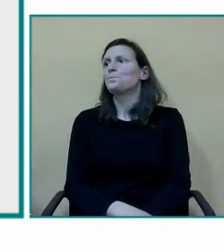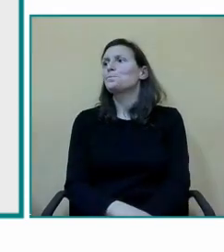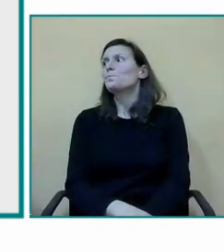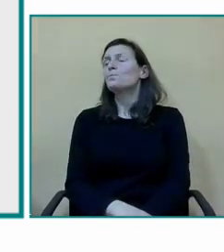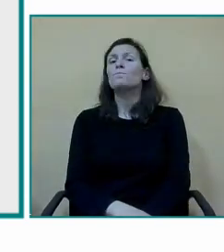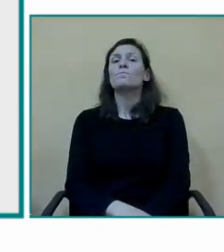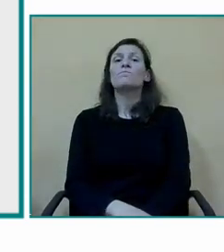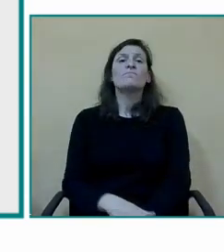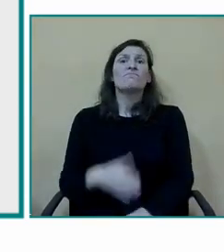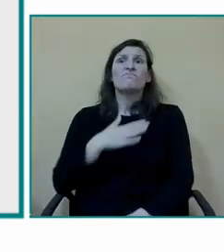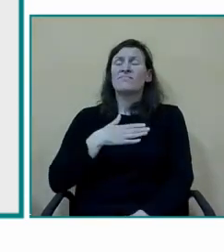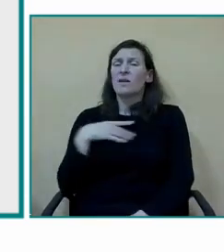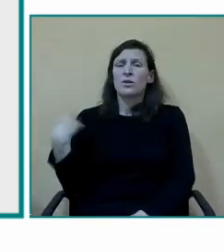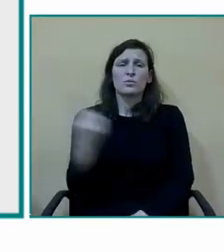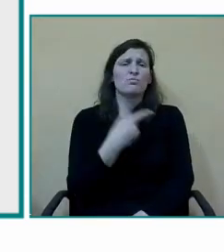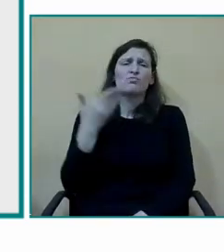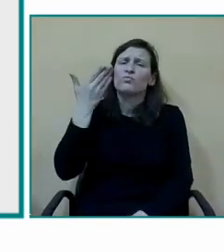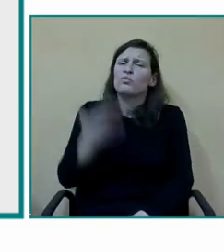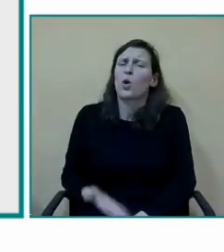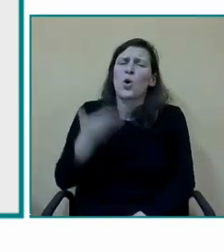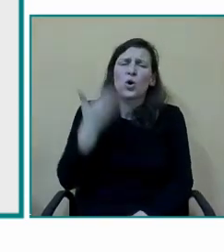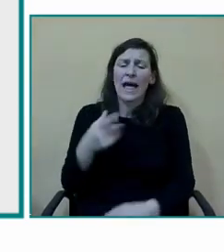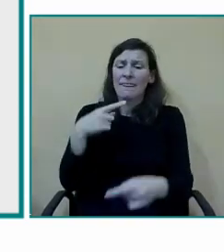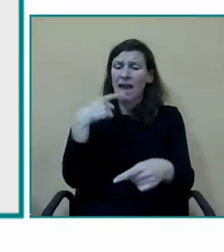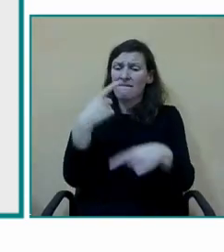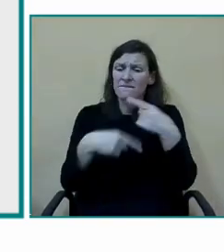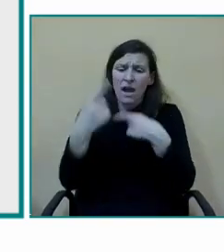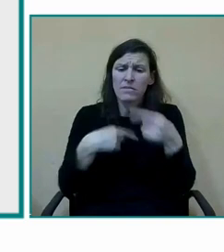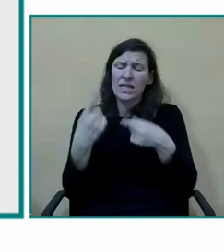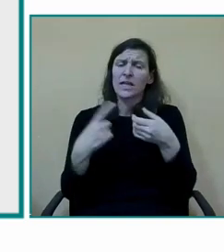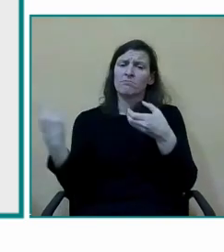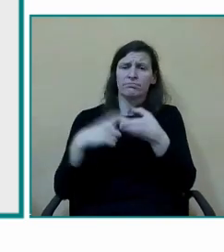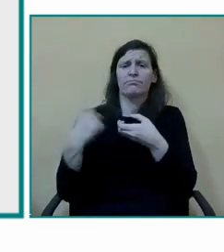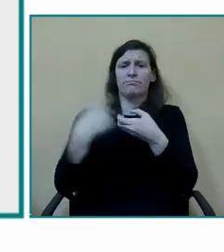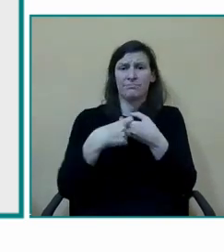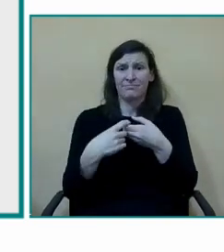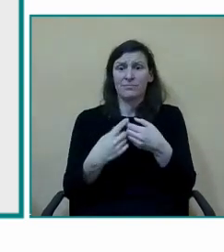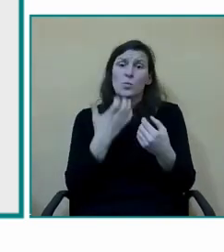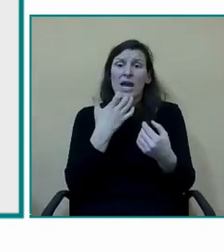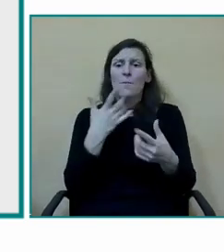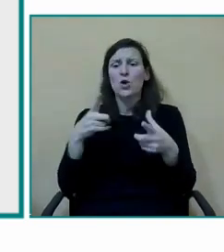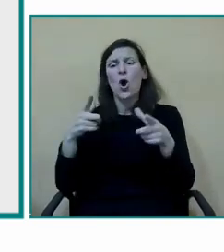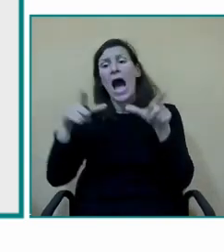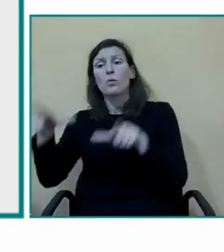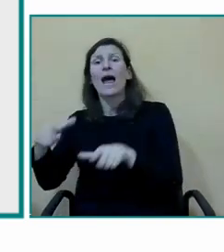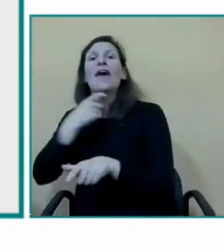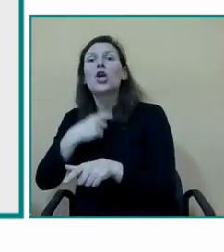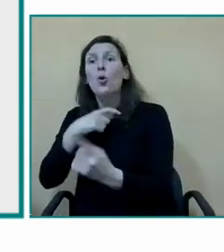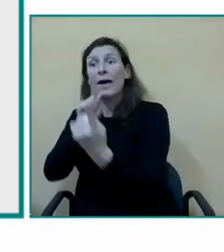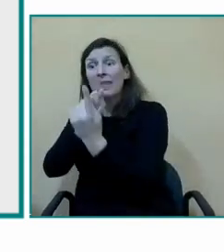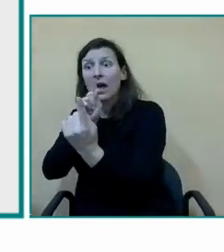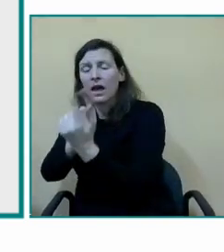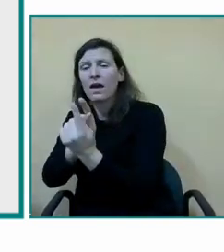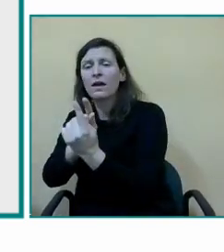importante que las familias vengan a las a las sesiones de logopedia creemos muy importante que sean